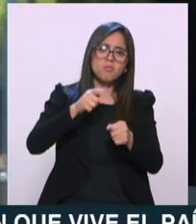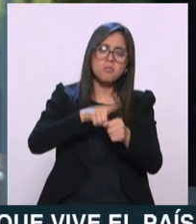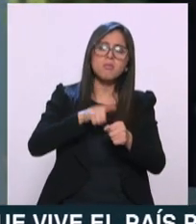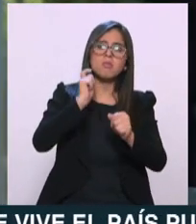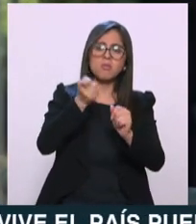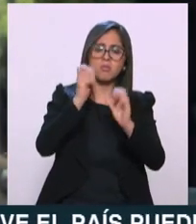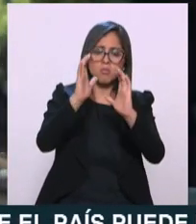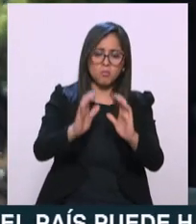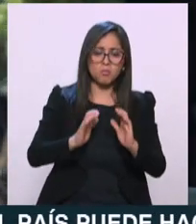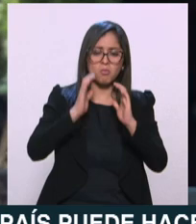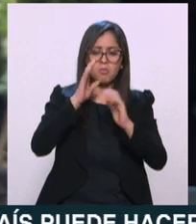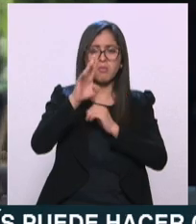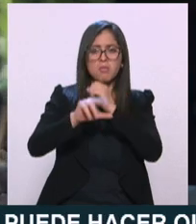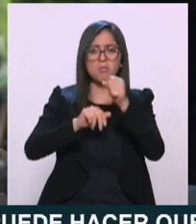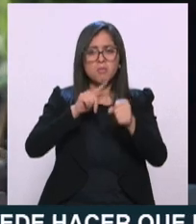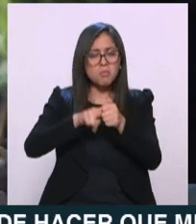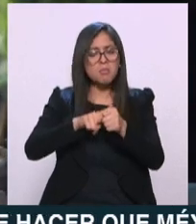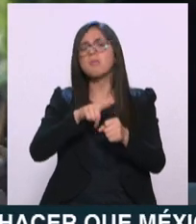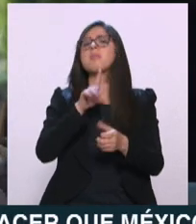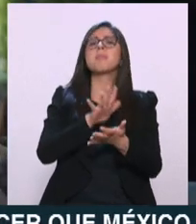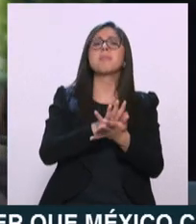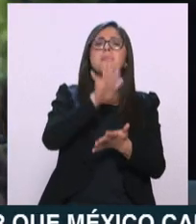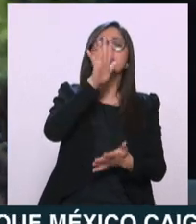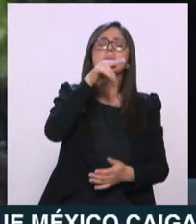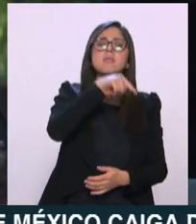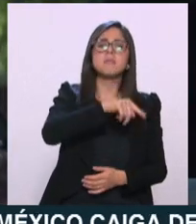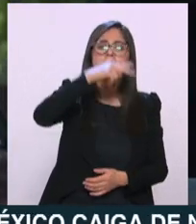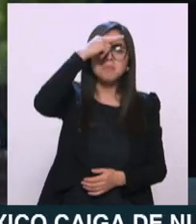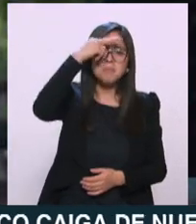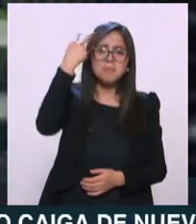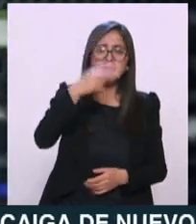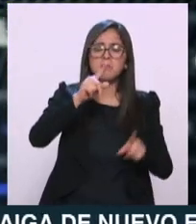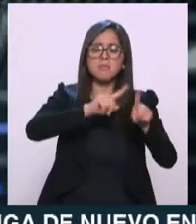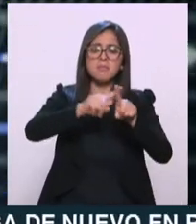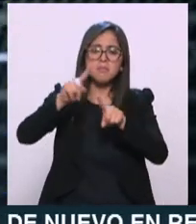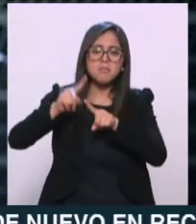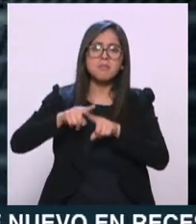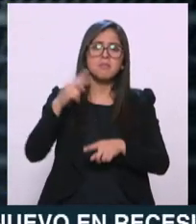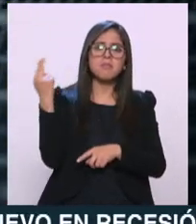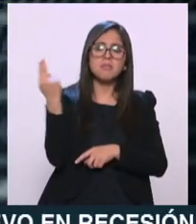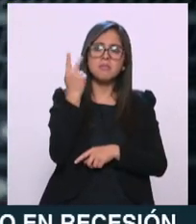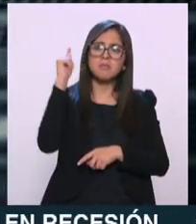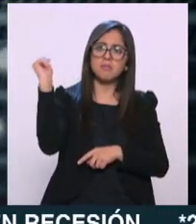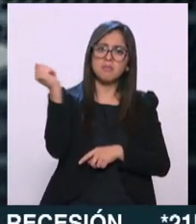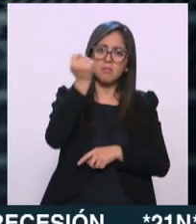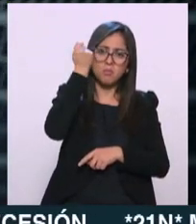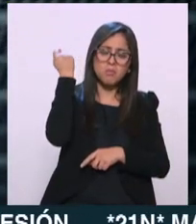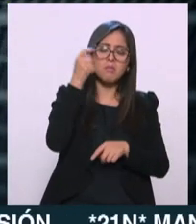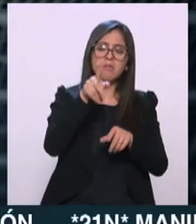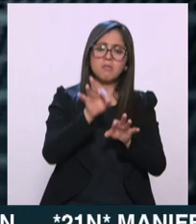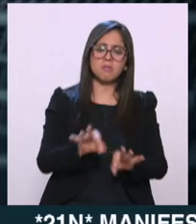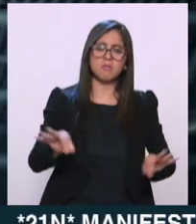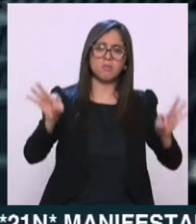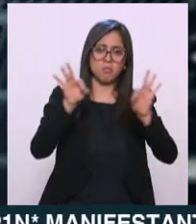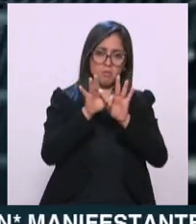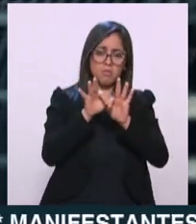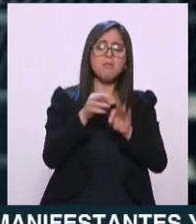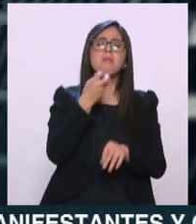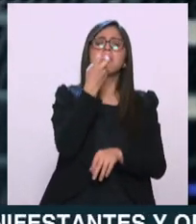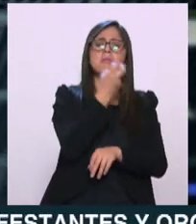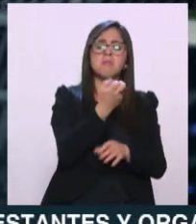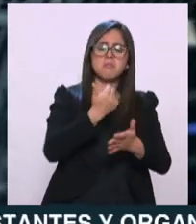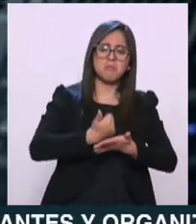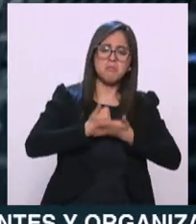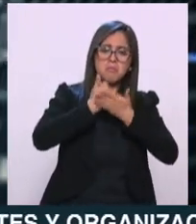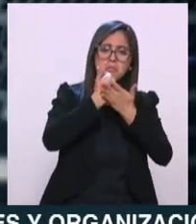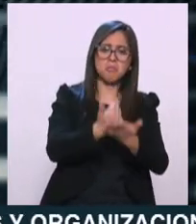las áreas en las cuales México tiene necesidades tecnológicas pertinentes. Y con ello estamos generando soberanía